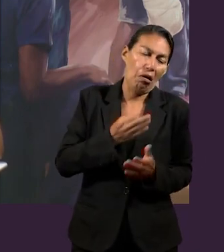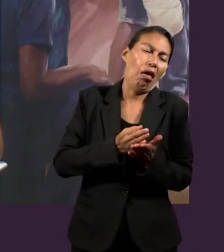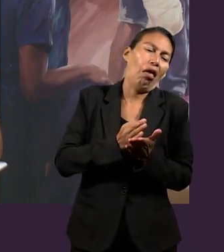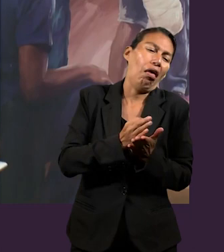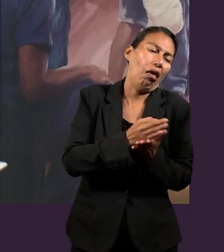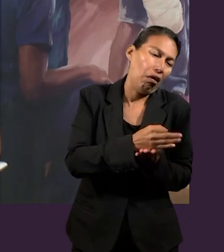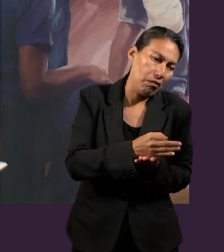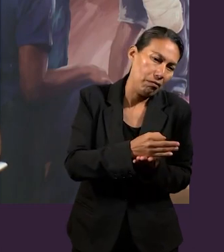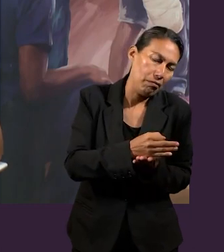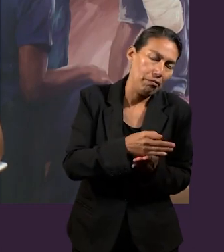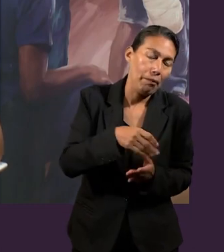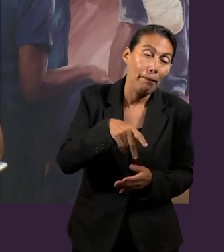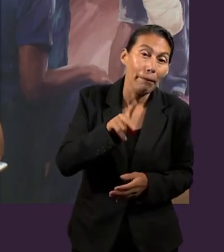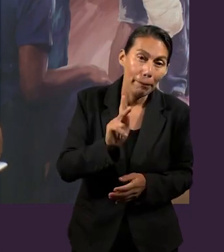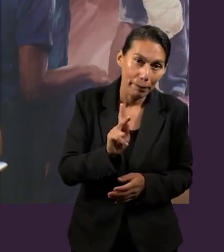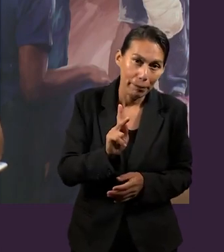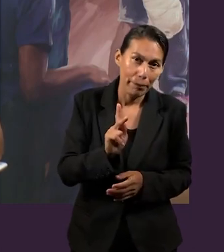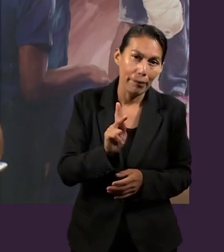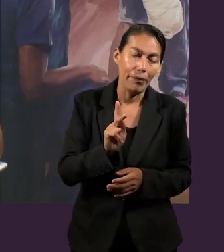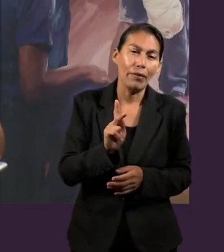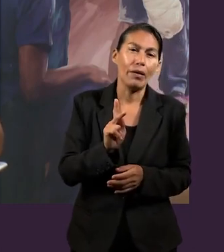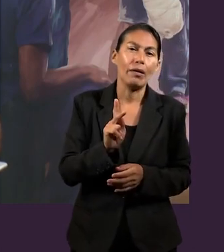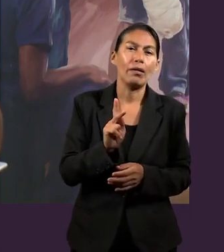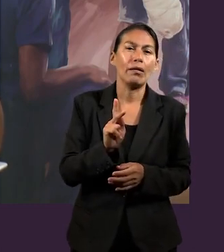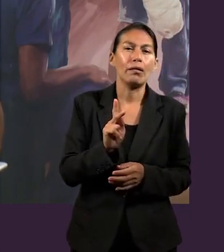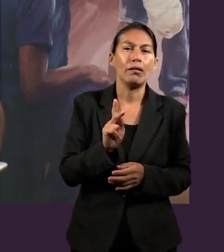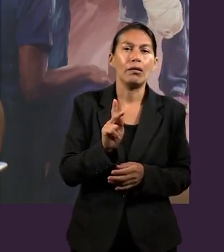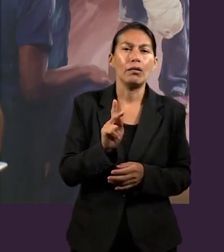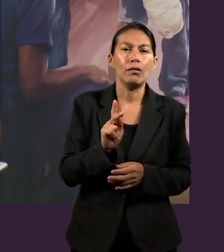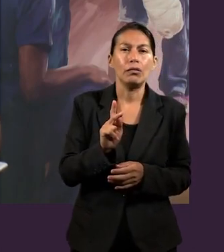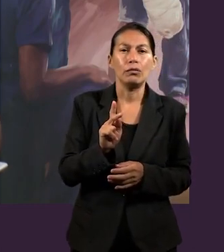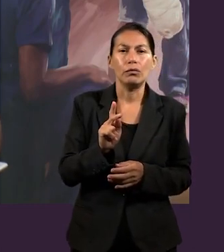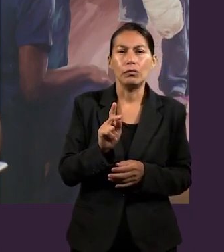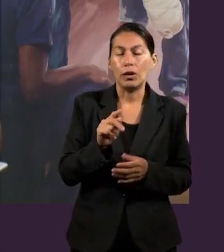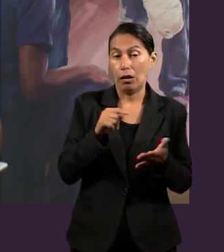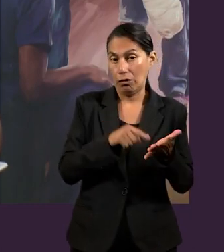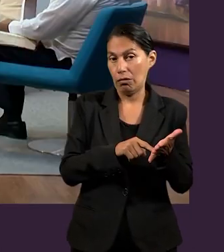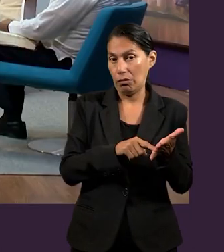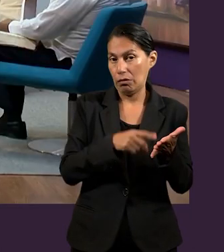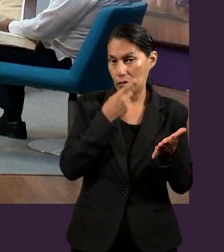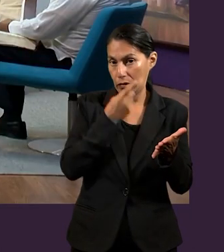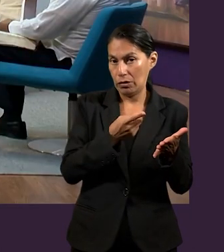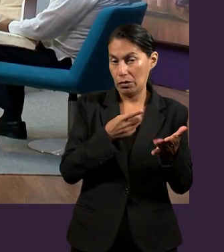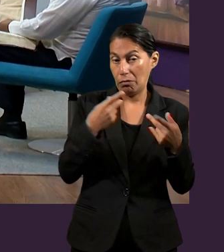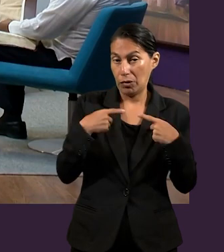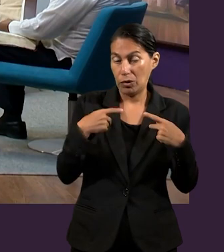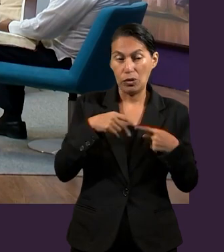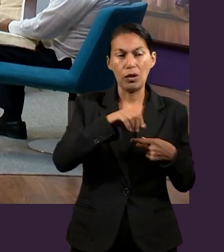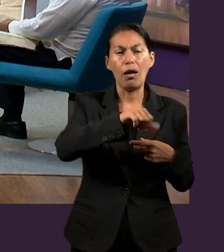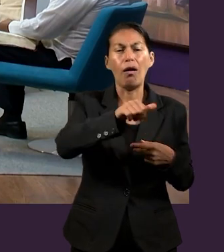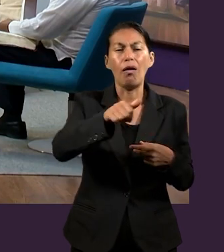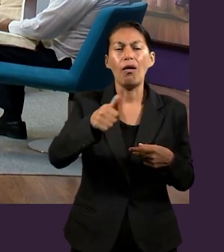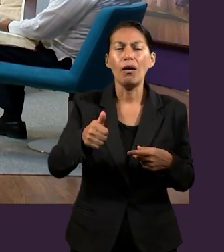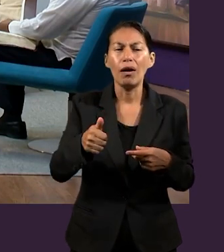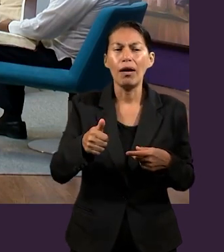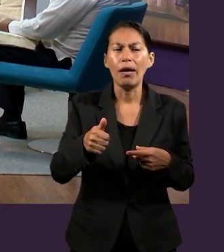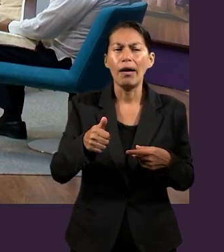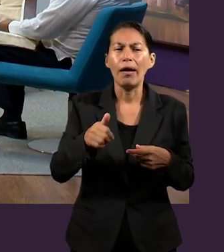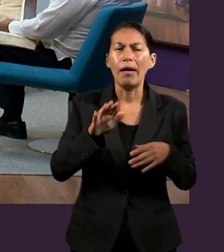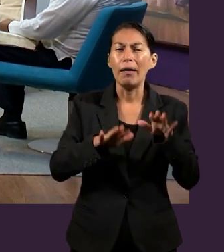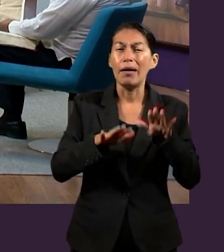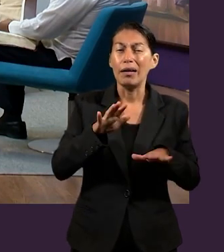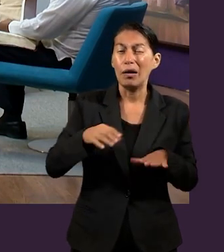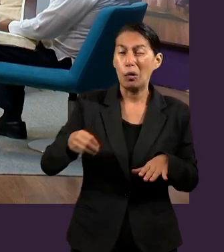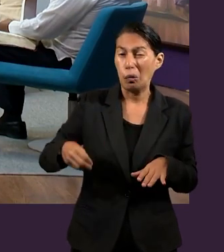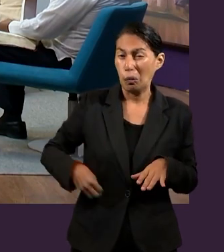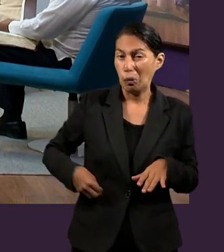Pero pues igual, otra de las cosas que mencionaba es que muchas veces las otras personas sienten como esa culpa tal vez de que, ay, es que estoy